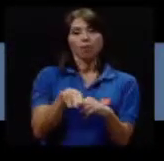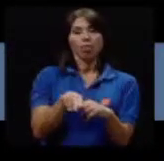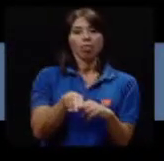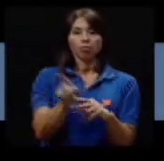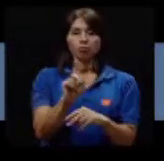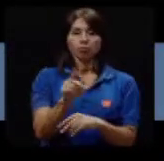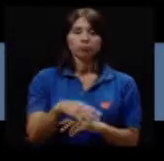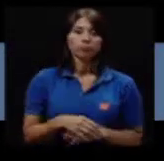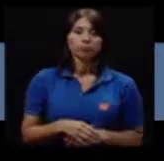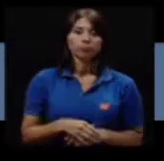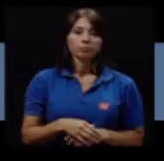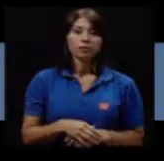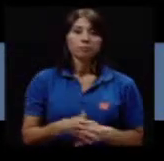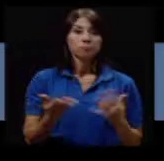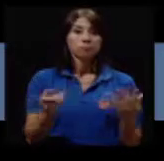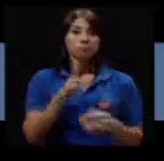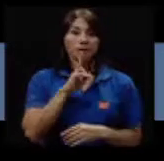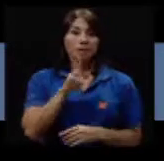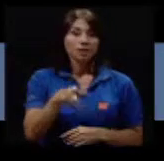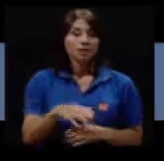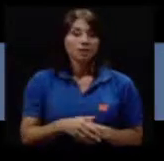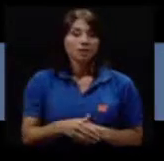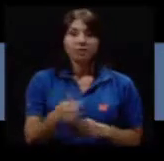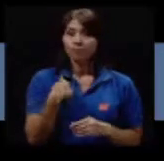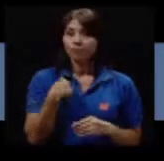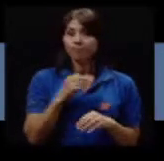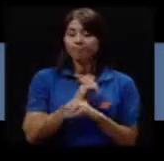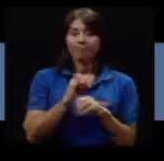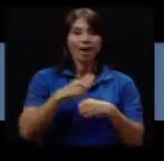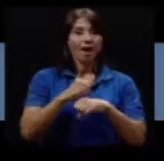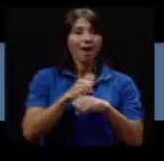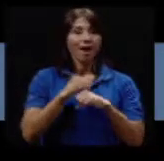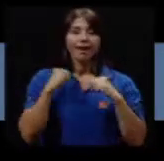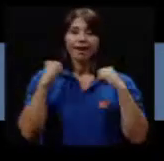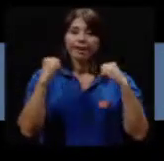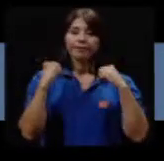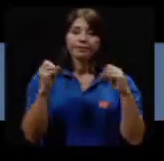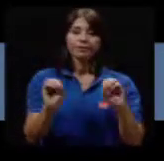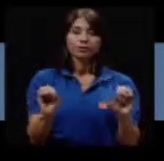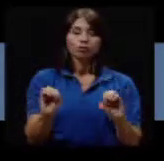bueno la verdad es que no realizo ningún ejercicio